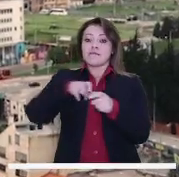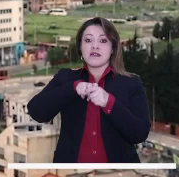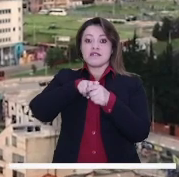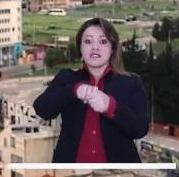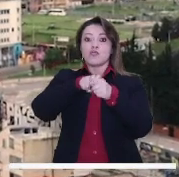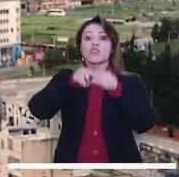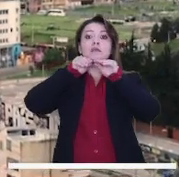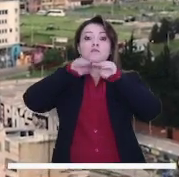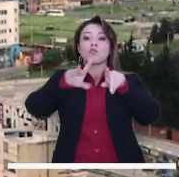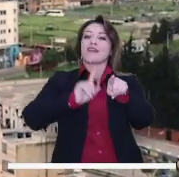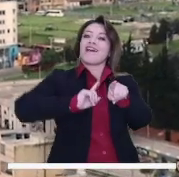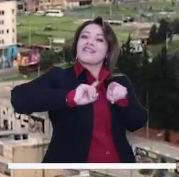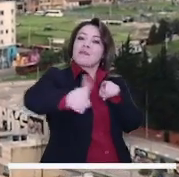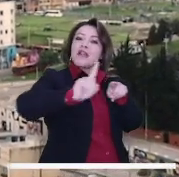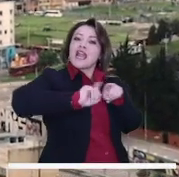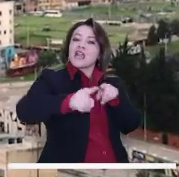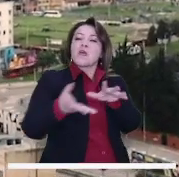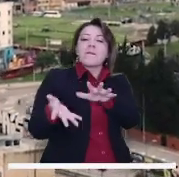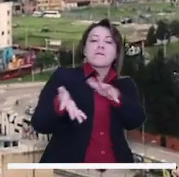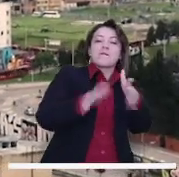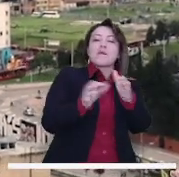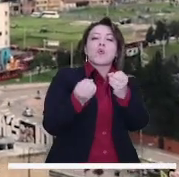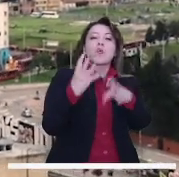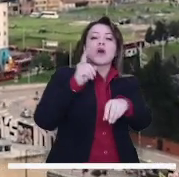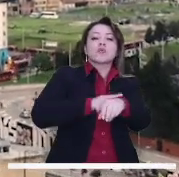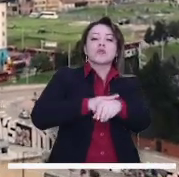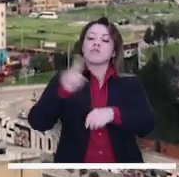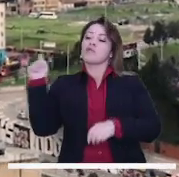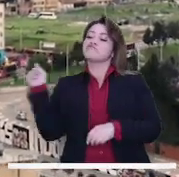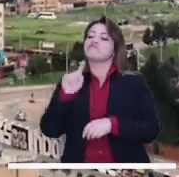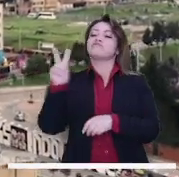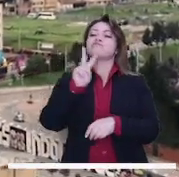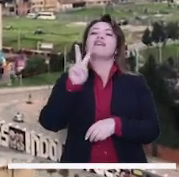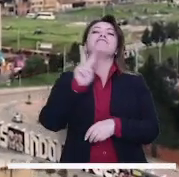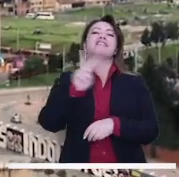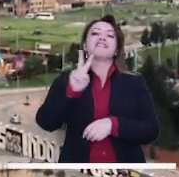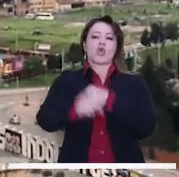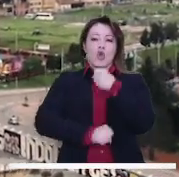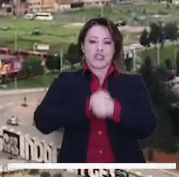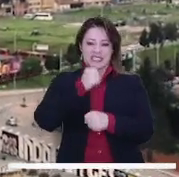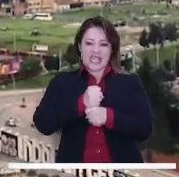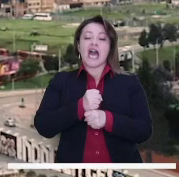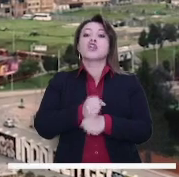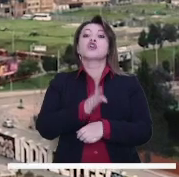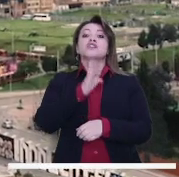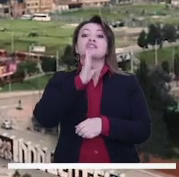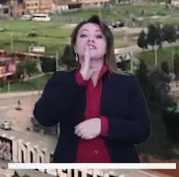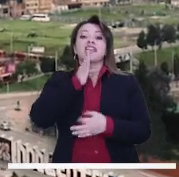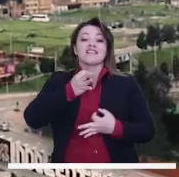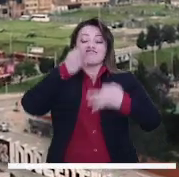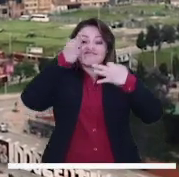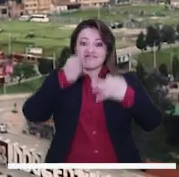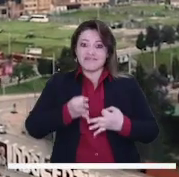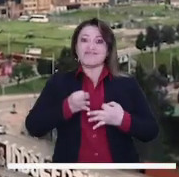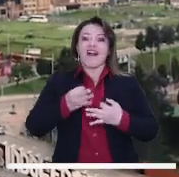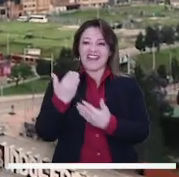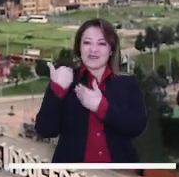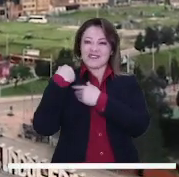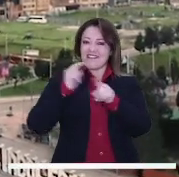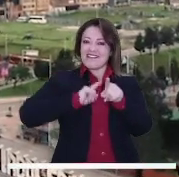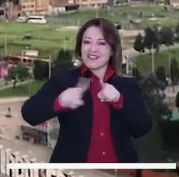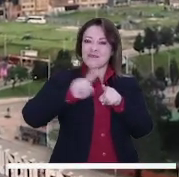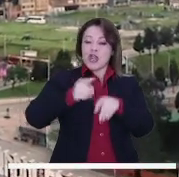El sistema de transporte público de Bogotá Transmilenio lleva aproximadamente 22 años de funcionamiento desde que su promotor, el